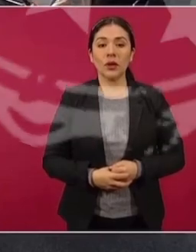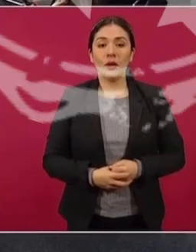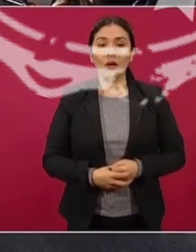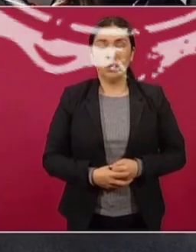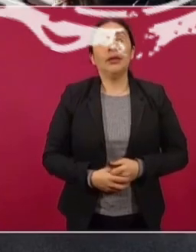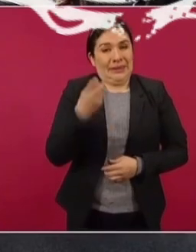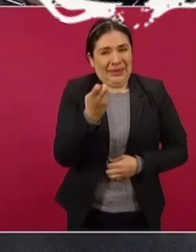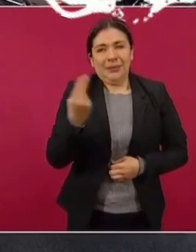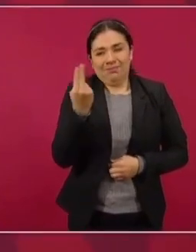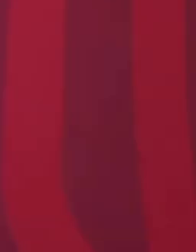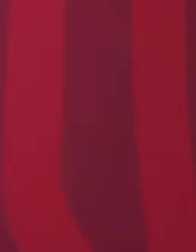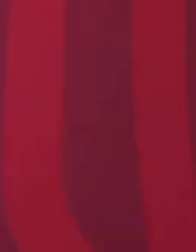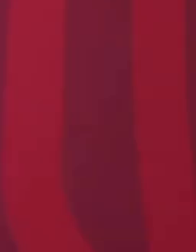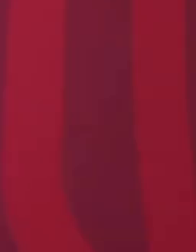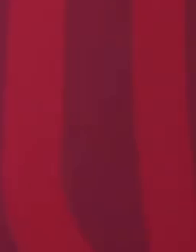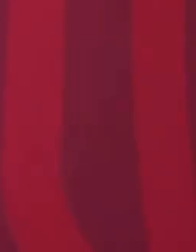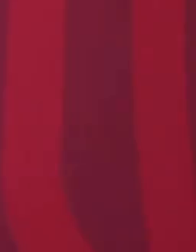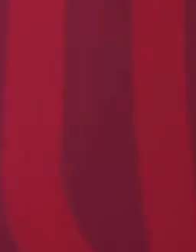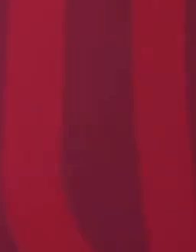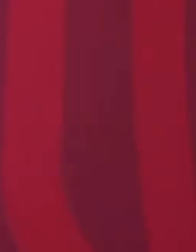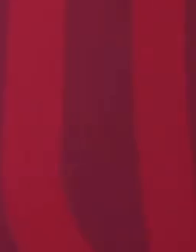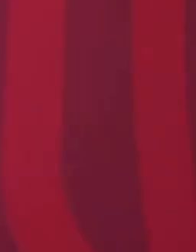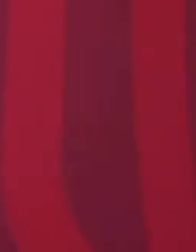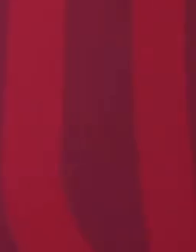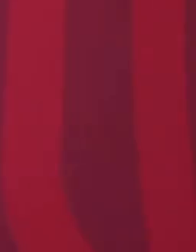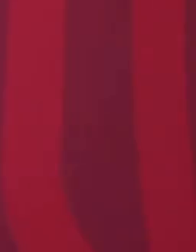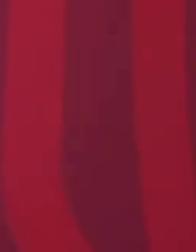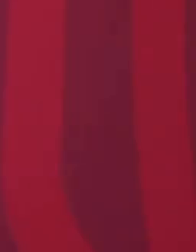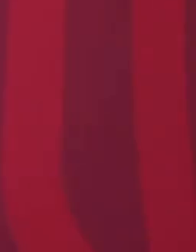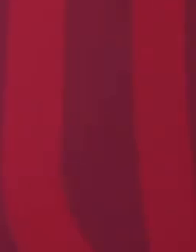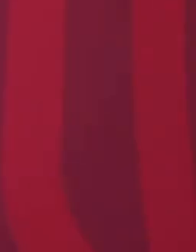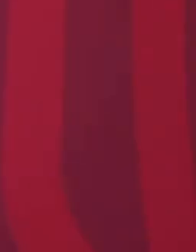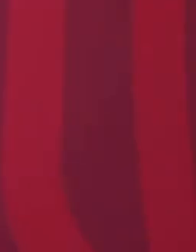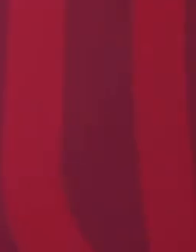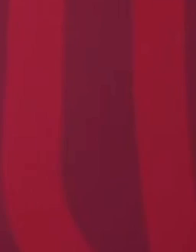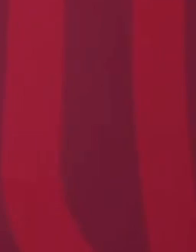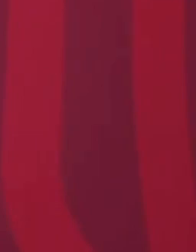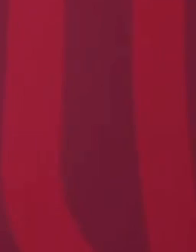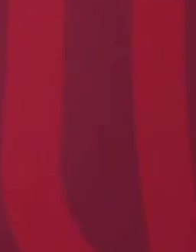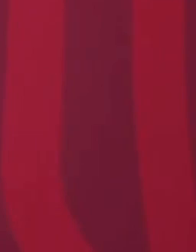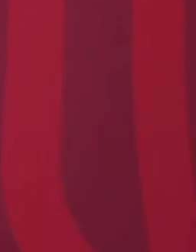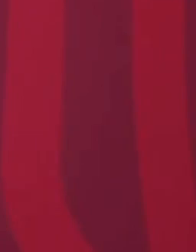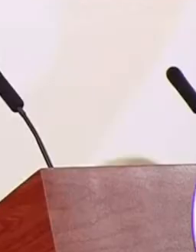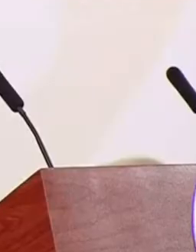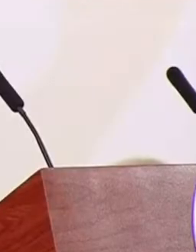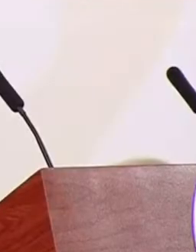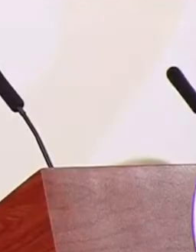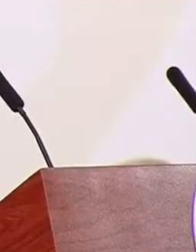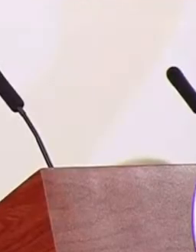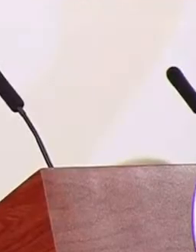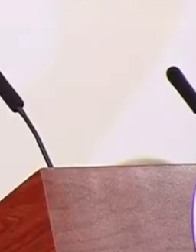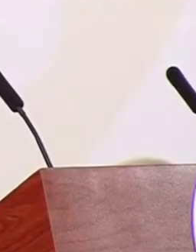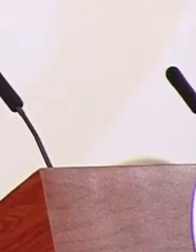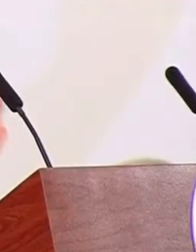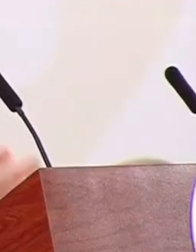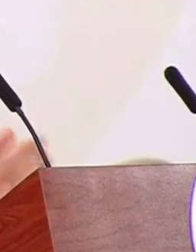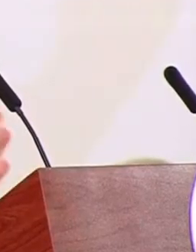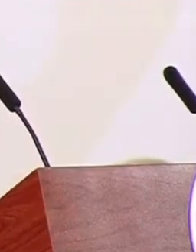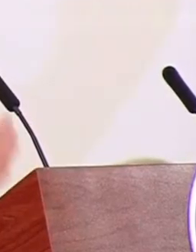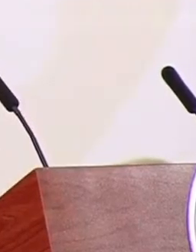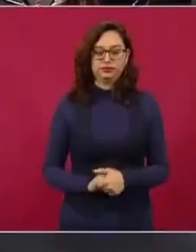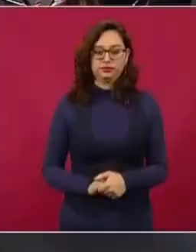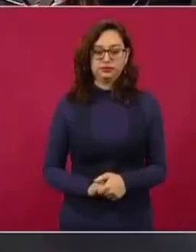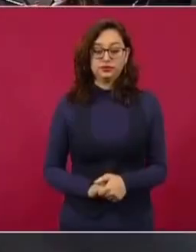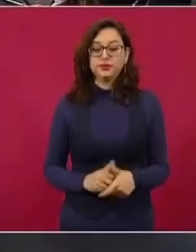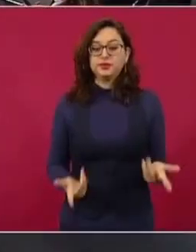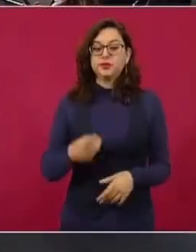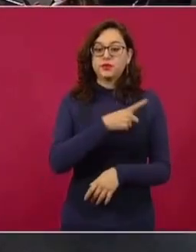Hay que tener cuidado con este discurso a favor de evitar el cambio